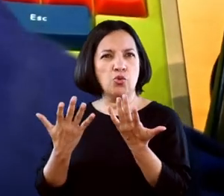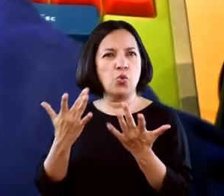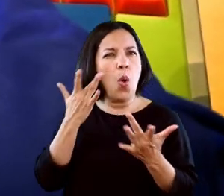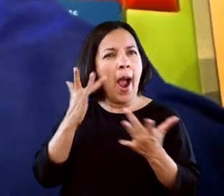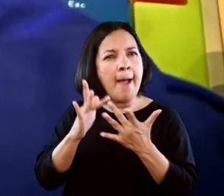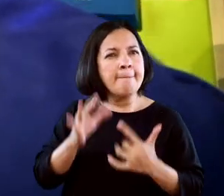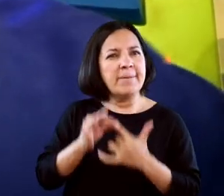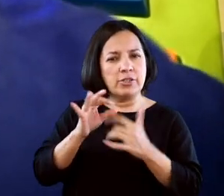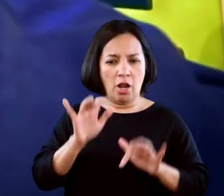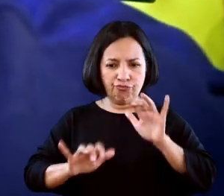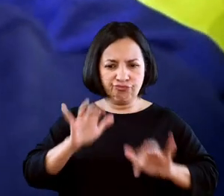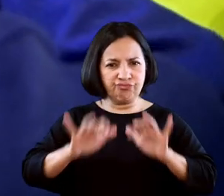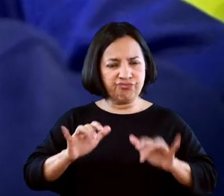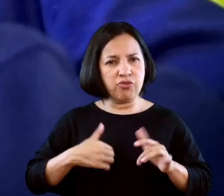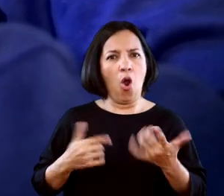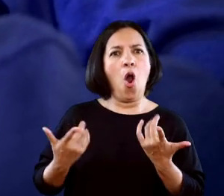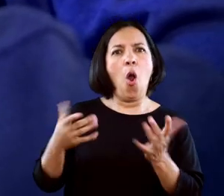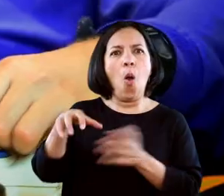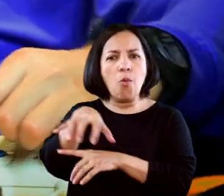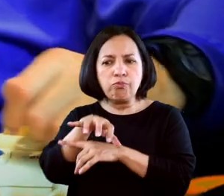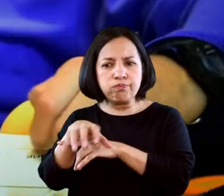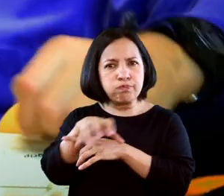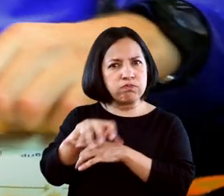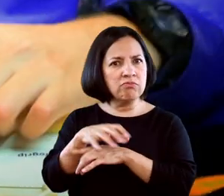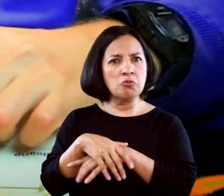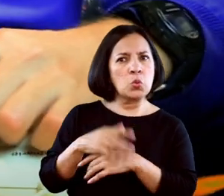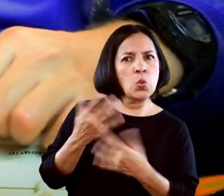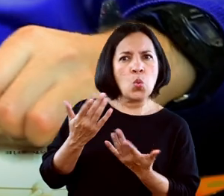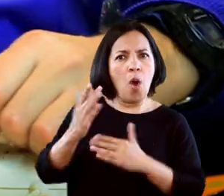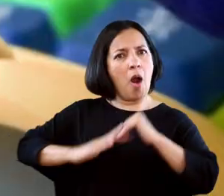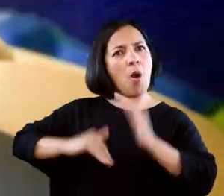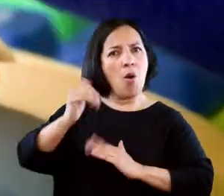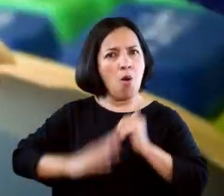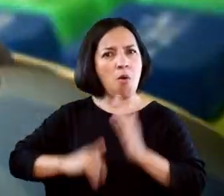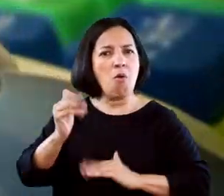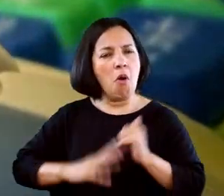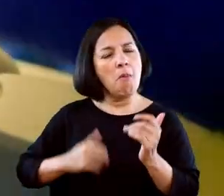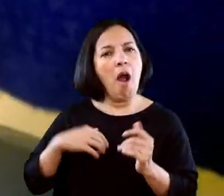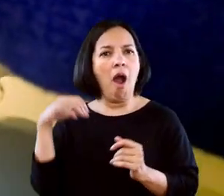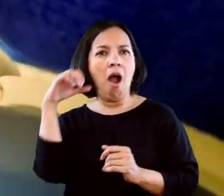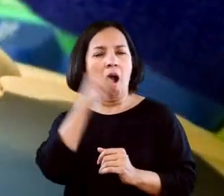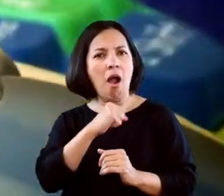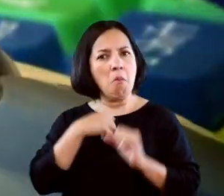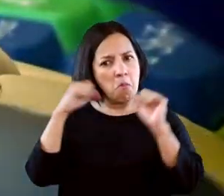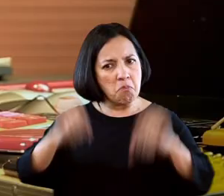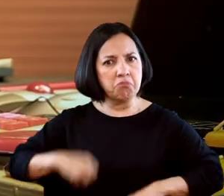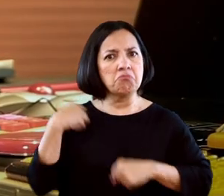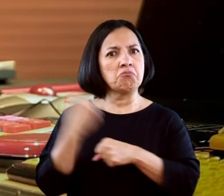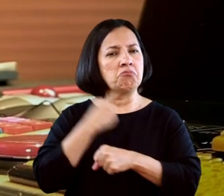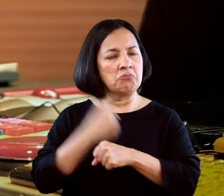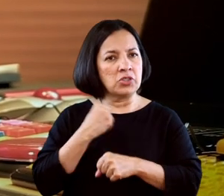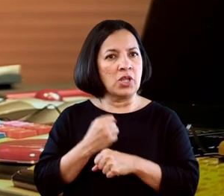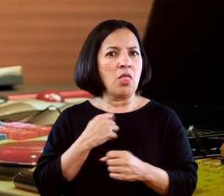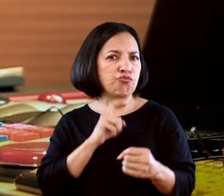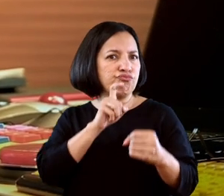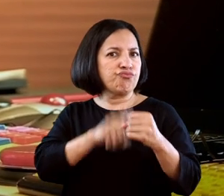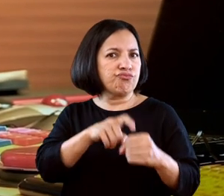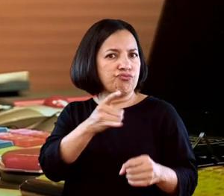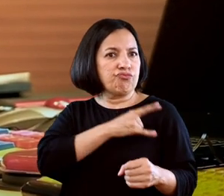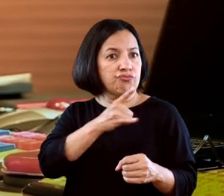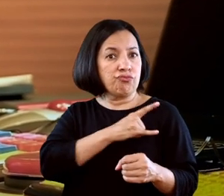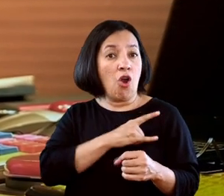tecnologías, teclados adaptados, con teclas más grandes, mouse que no necesito mover en la mesa y me di cuenta que si era capaz,